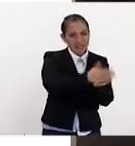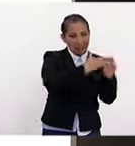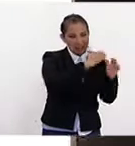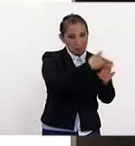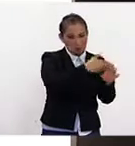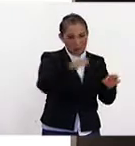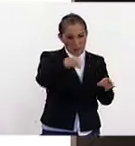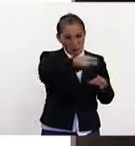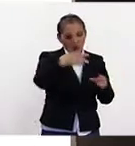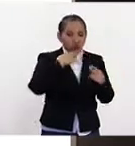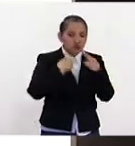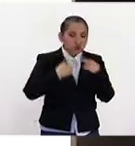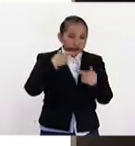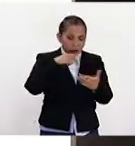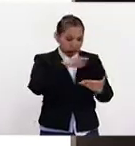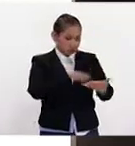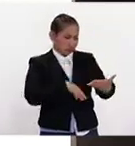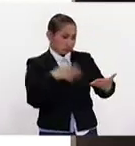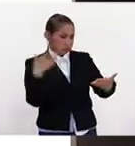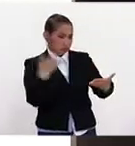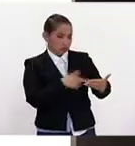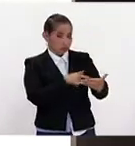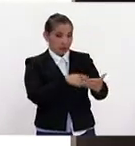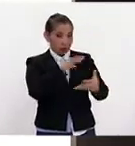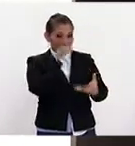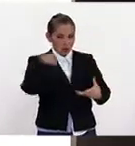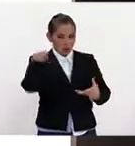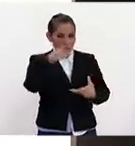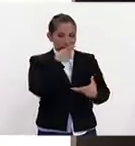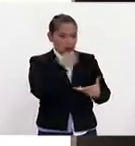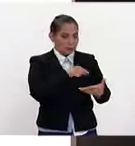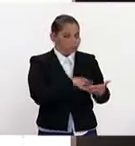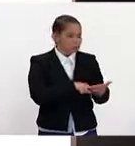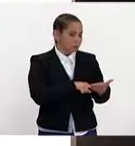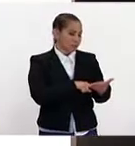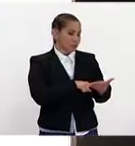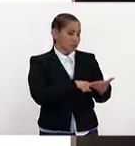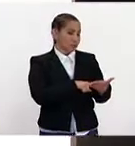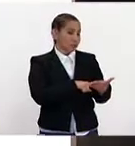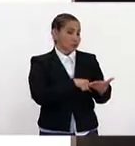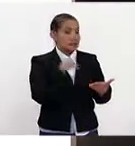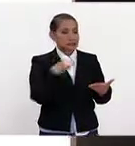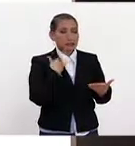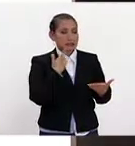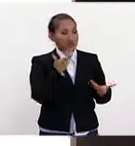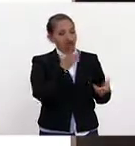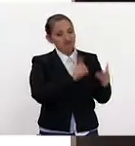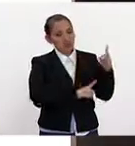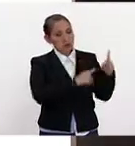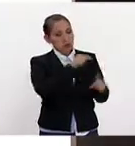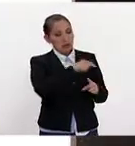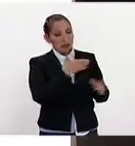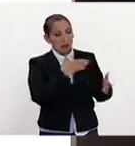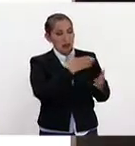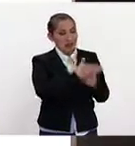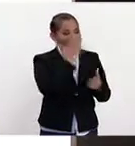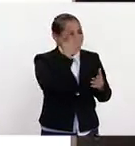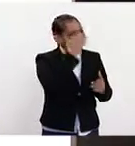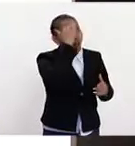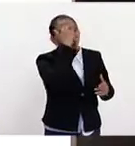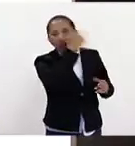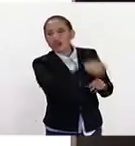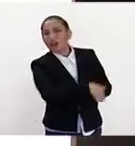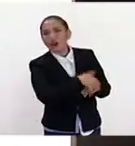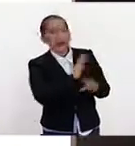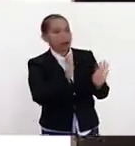Casa Blanca y lo que decían en su mayoría es que es impredecible y que ya están